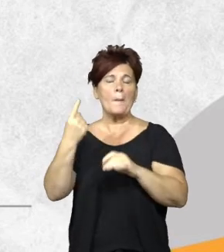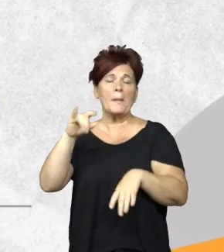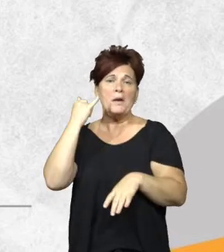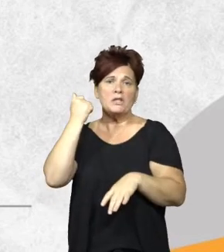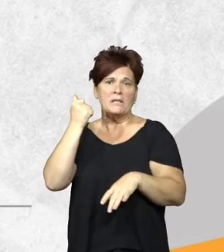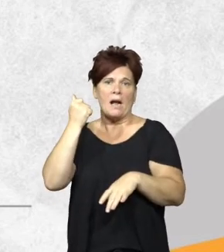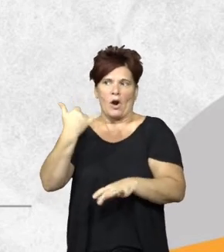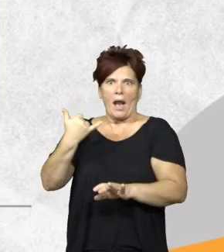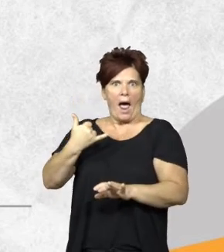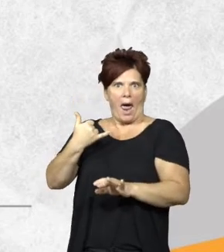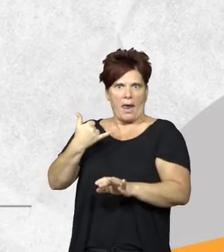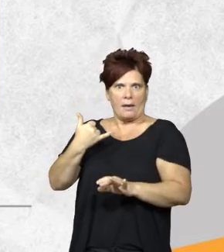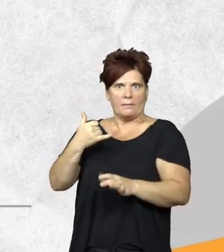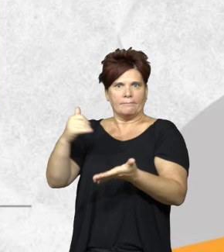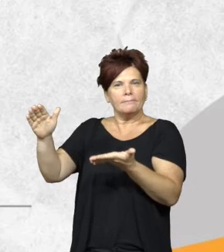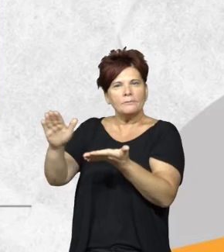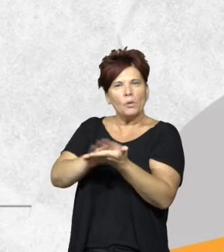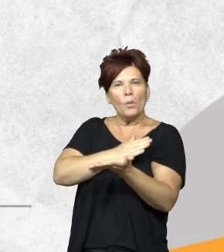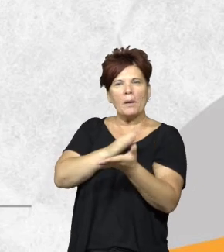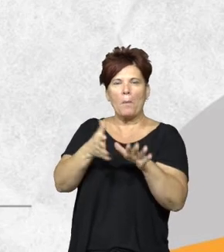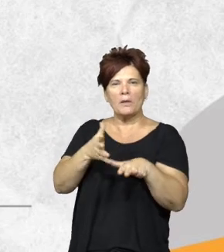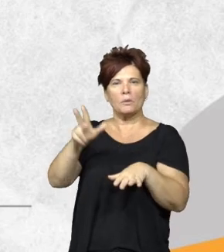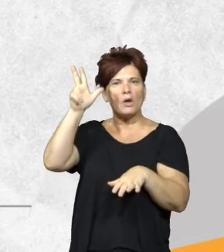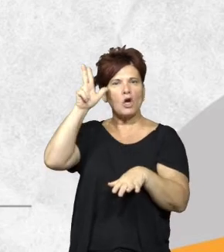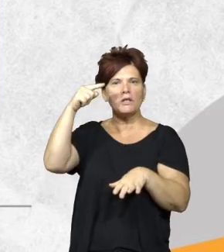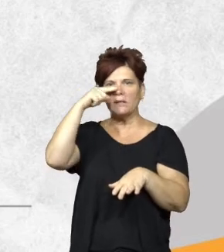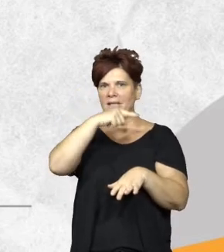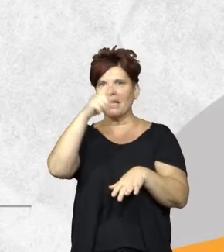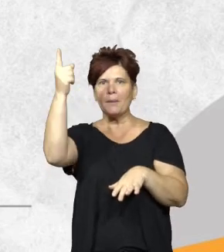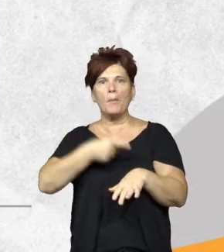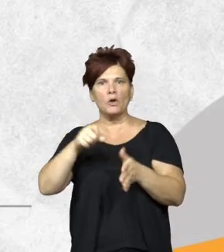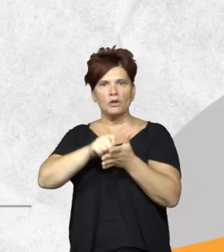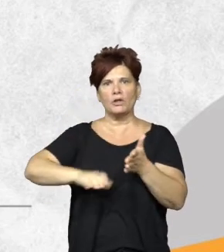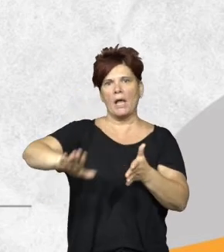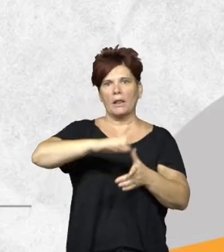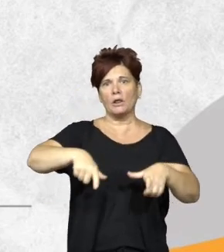lo que tenemos hasta ahora estamos cubriendo el 87% de la superficie de los bosques